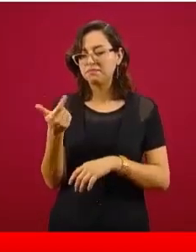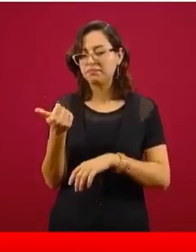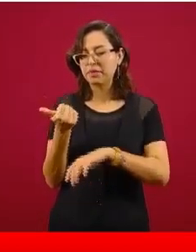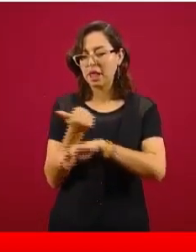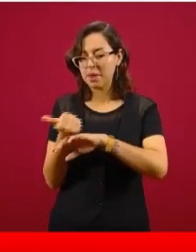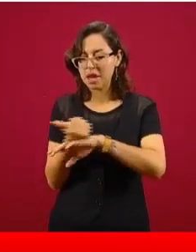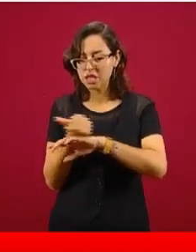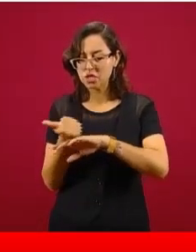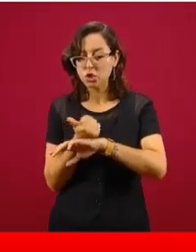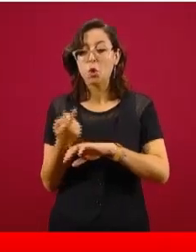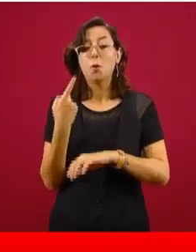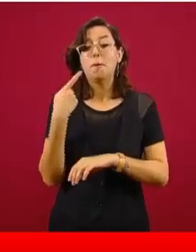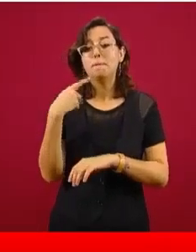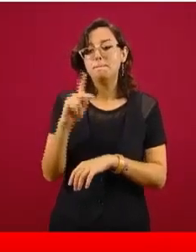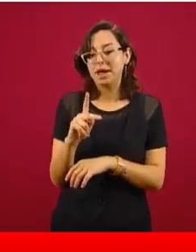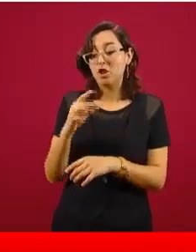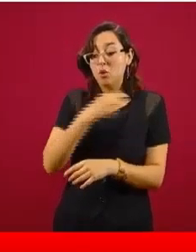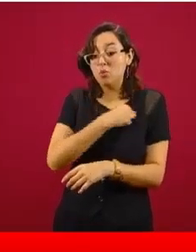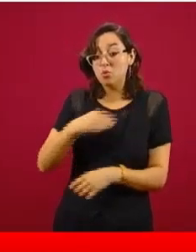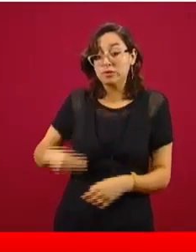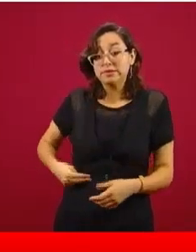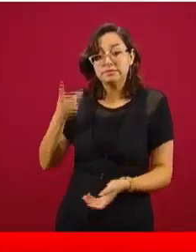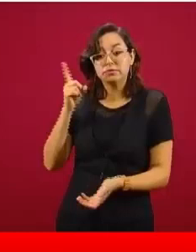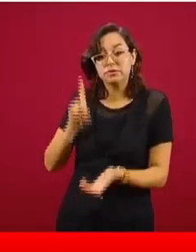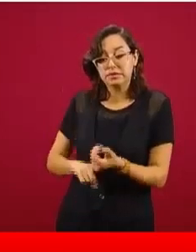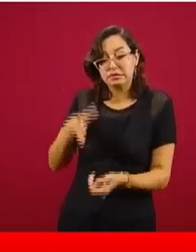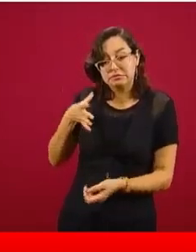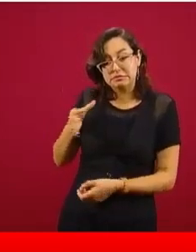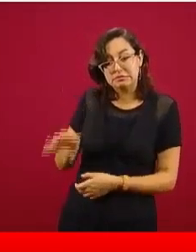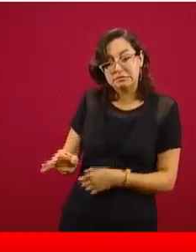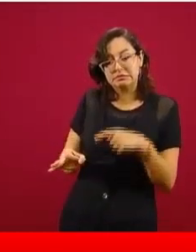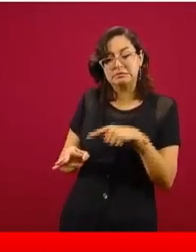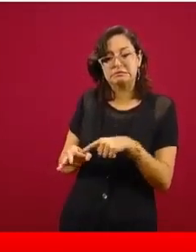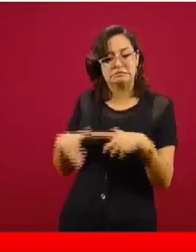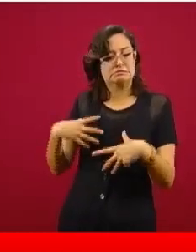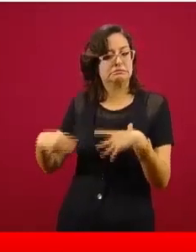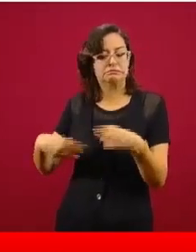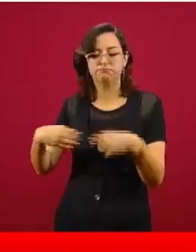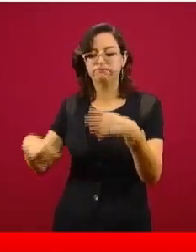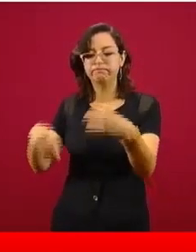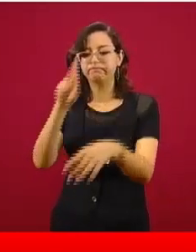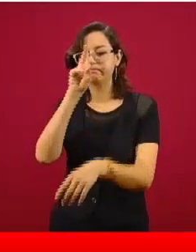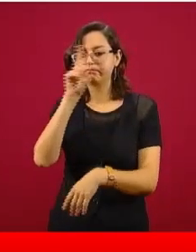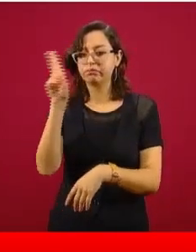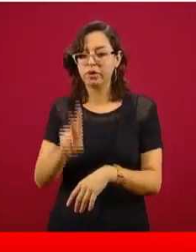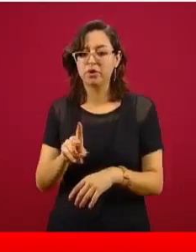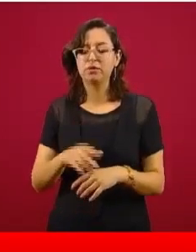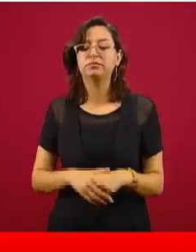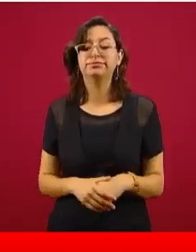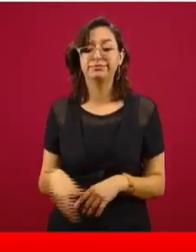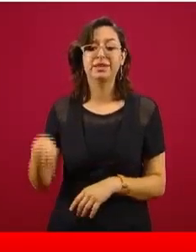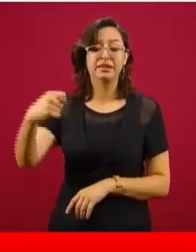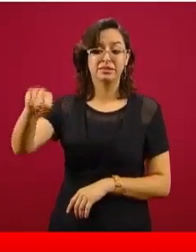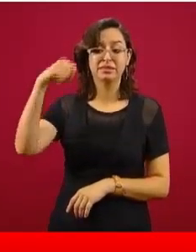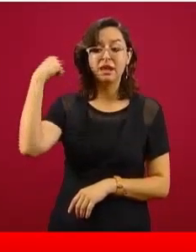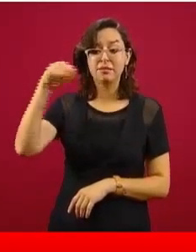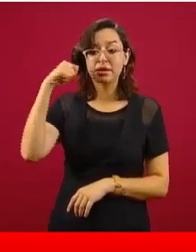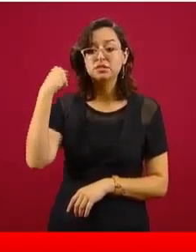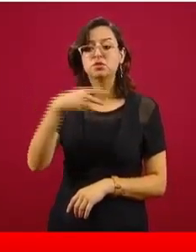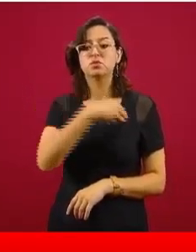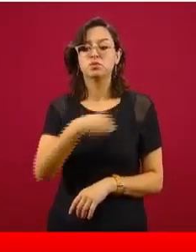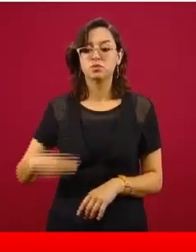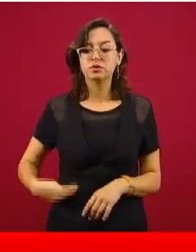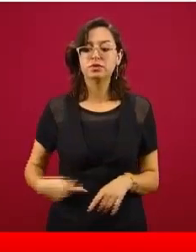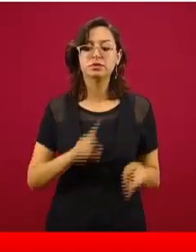transmisión es en este municipio de Benito Juárez. En el caso de Tabasco tenemos varios municipios de distinto tamaño